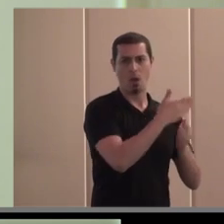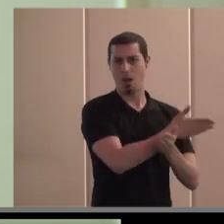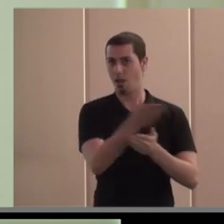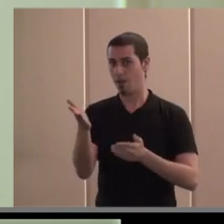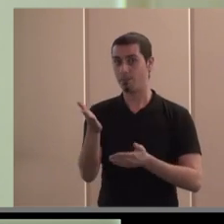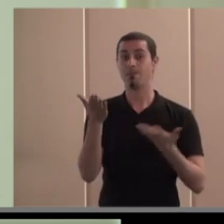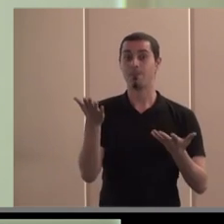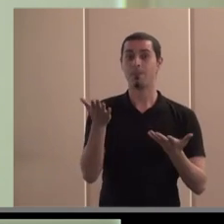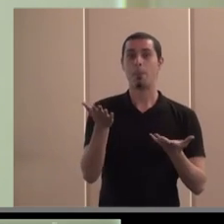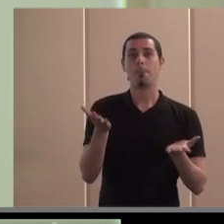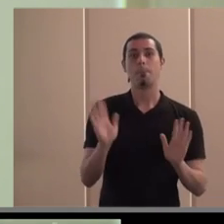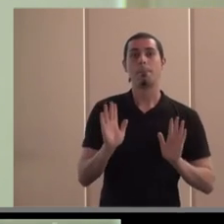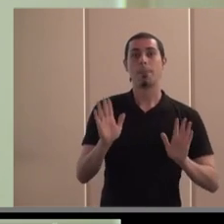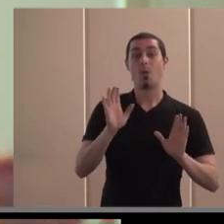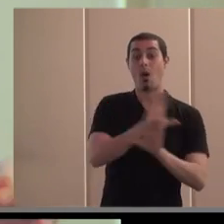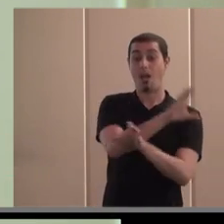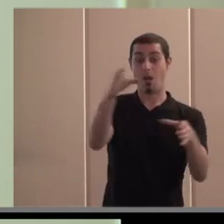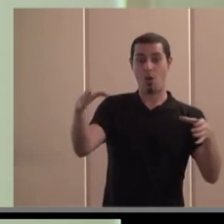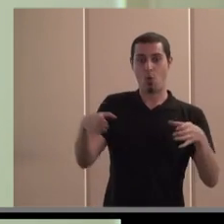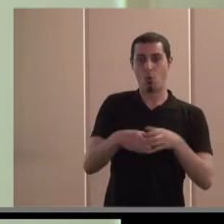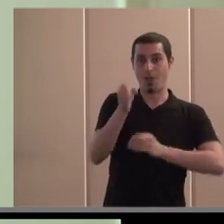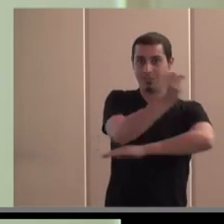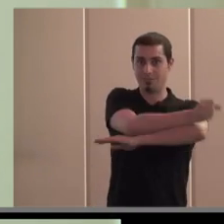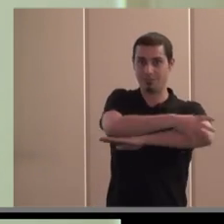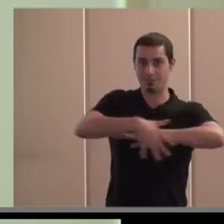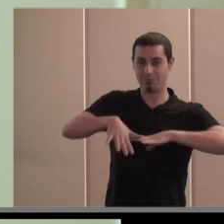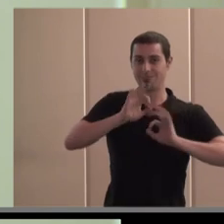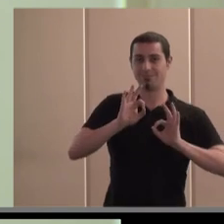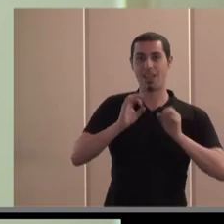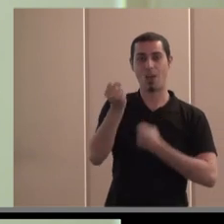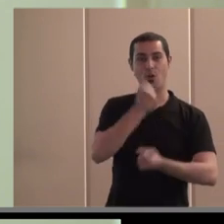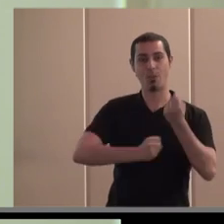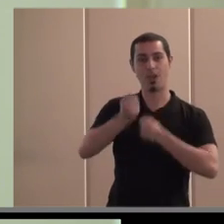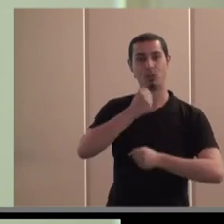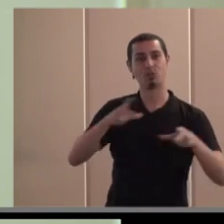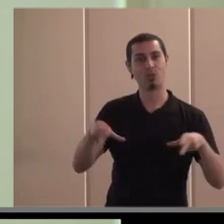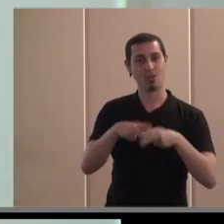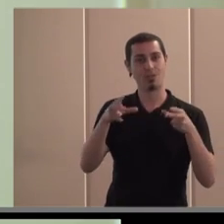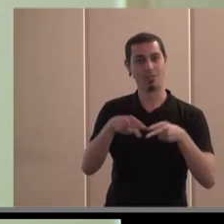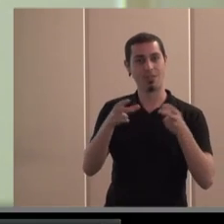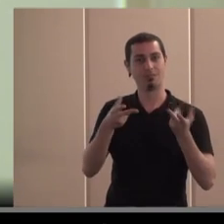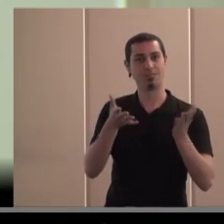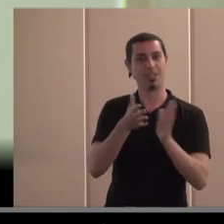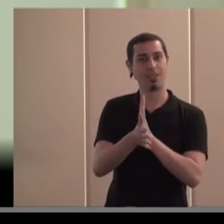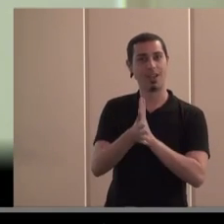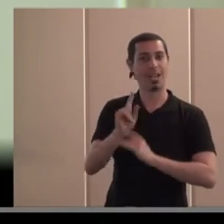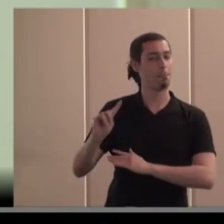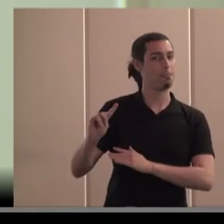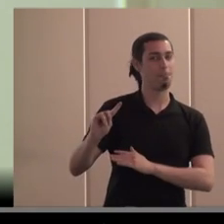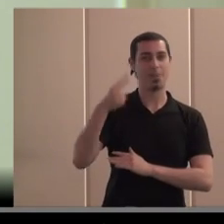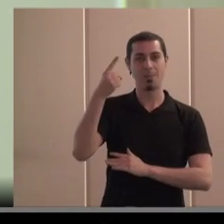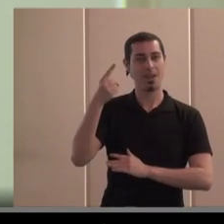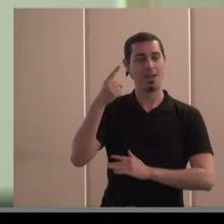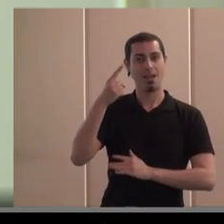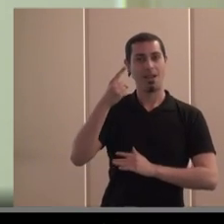sin embargo, considerado en el conjunto transversal de la economía social, pues prácticamente sería la primera industria